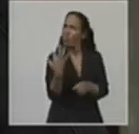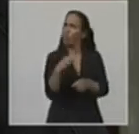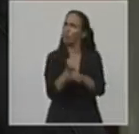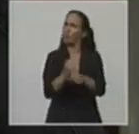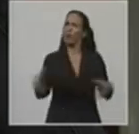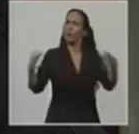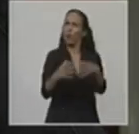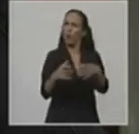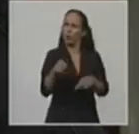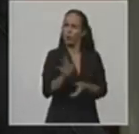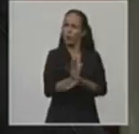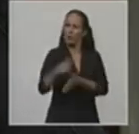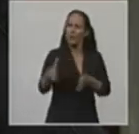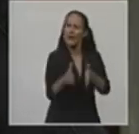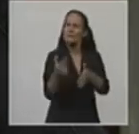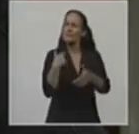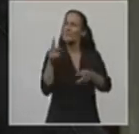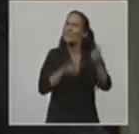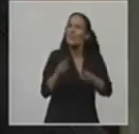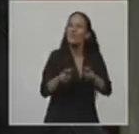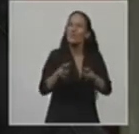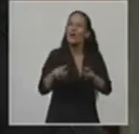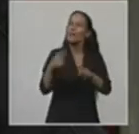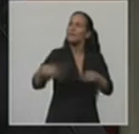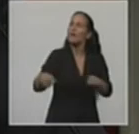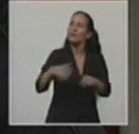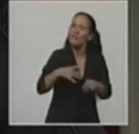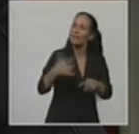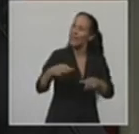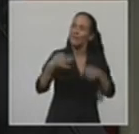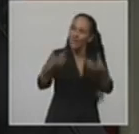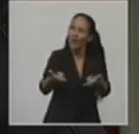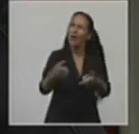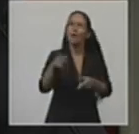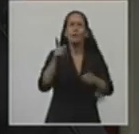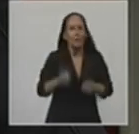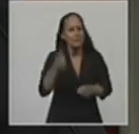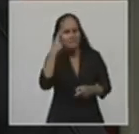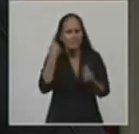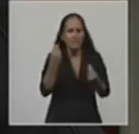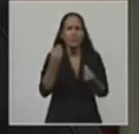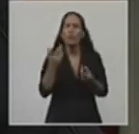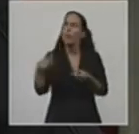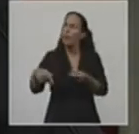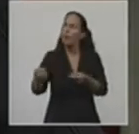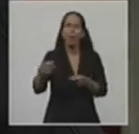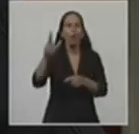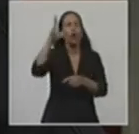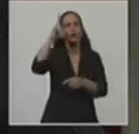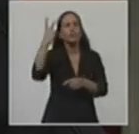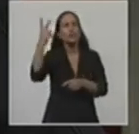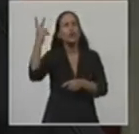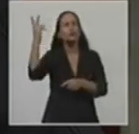camino que nos permita y normalizando lo pendiente y a la vez diseñar una respuesta sustentable al reclamo del 82%